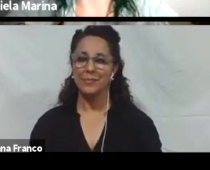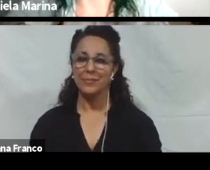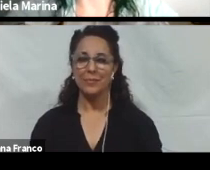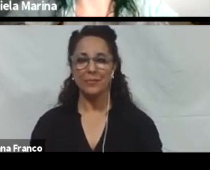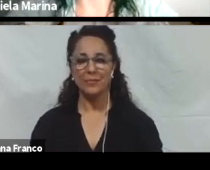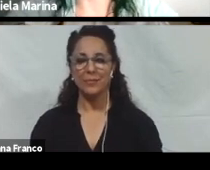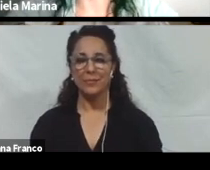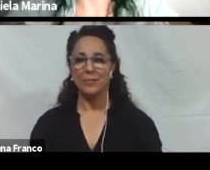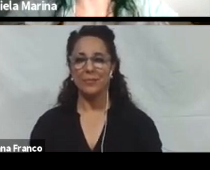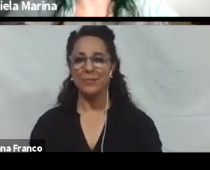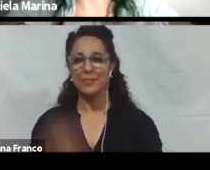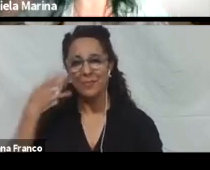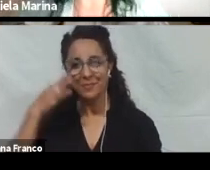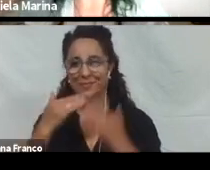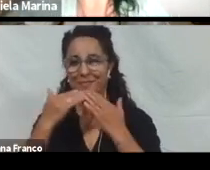Gracias Viviana.